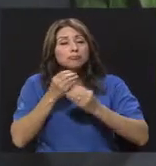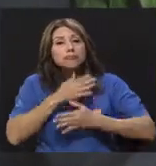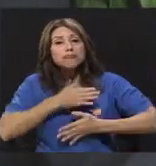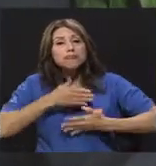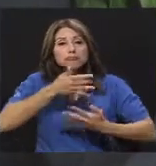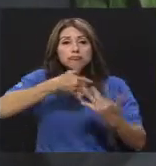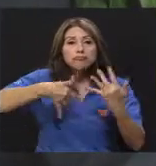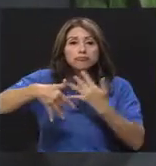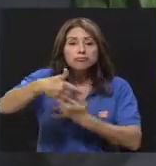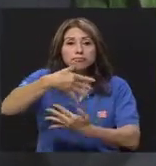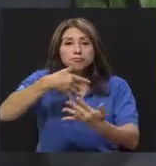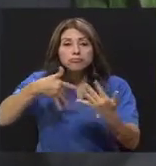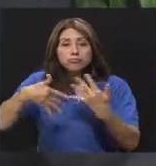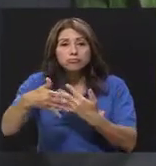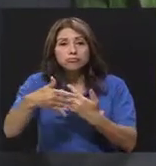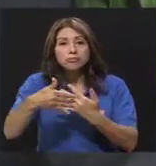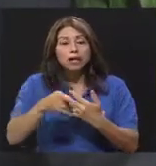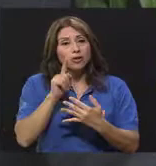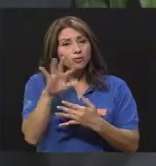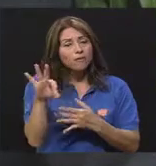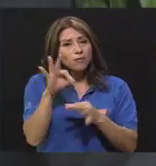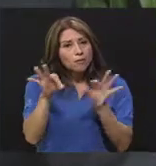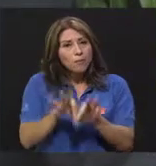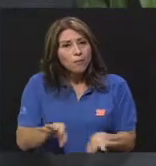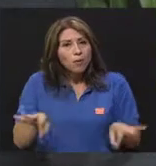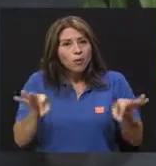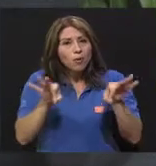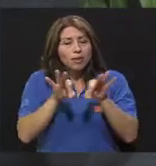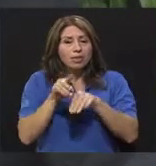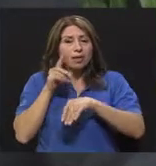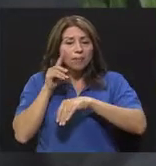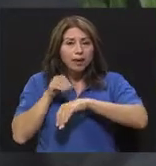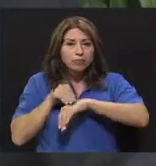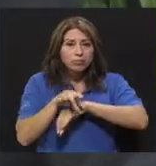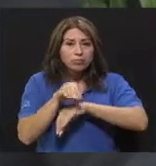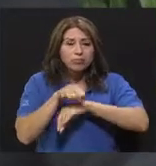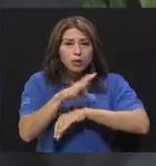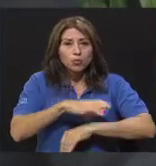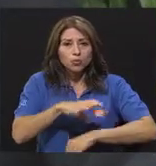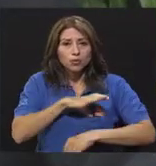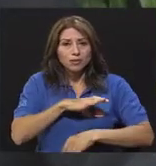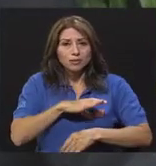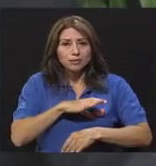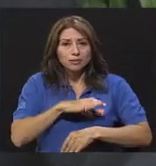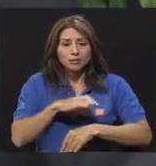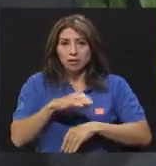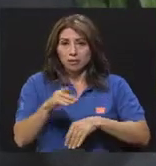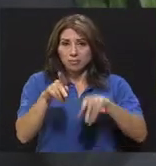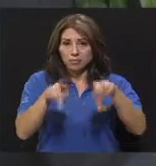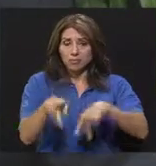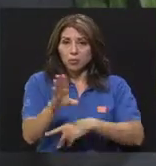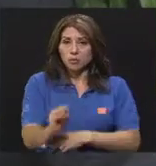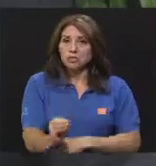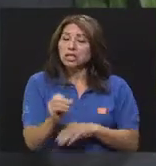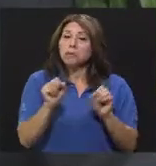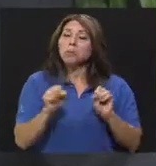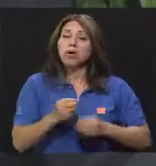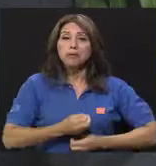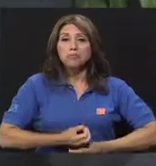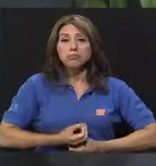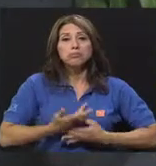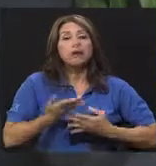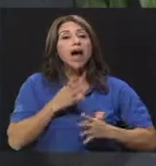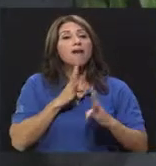mediando en las conductas donde el adolescente tiene un espacio de hablar de sus preocupaciones, es un espacio de